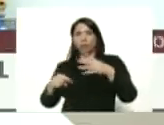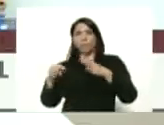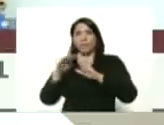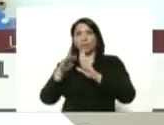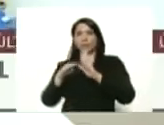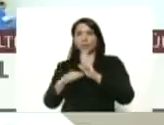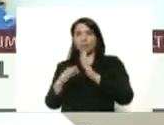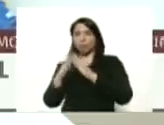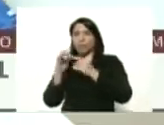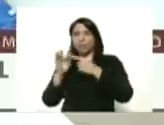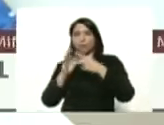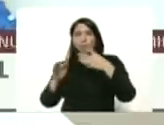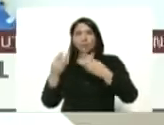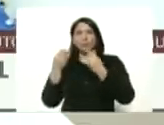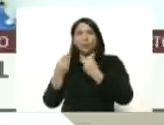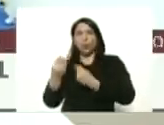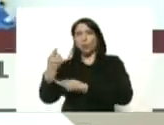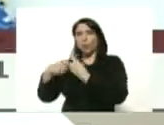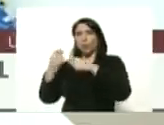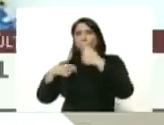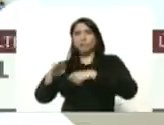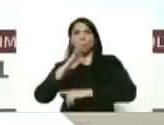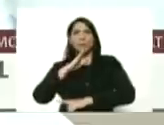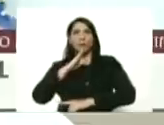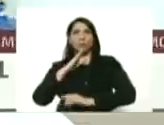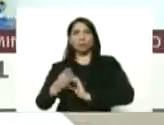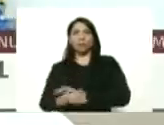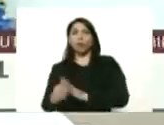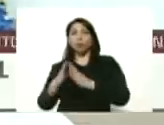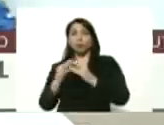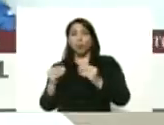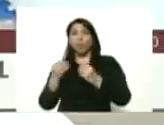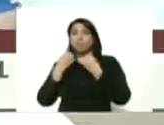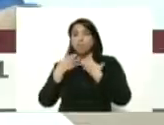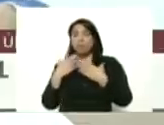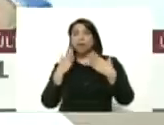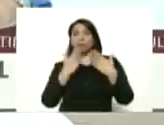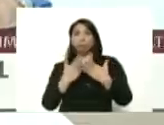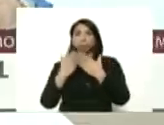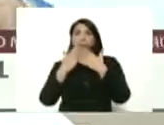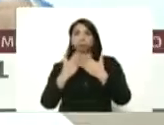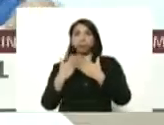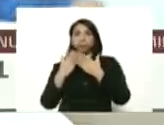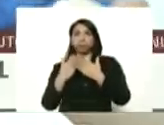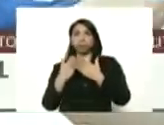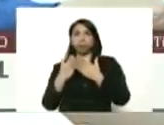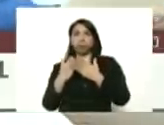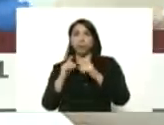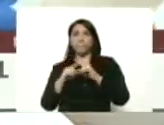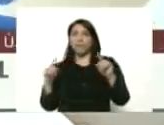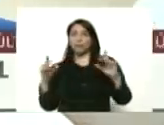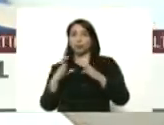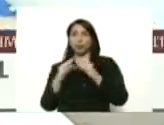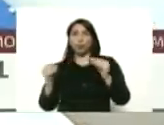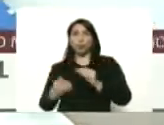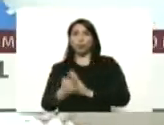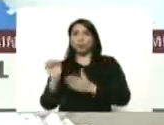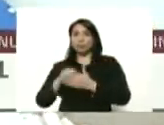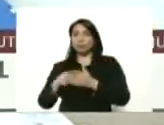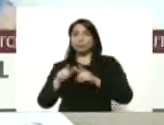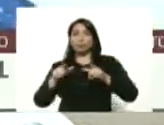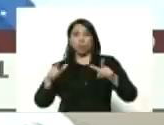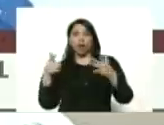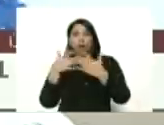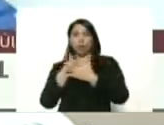funcionamiento de comercio banco todo eso está bien estudiado pero todo sin lugar a duda